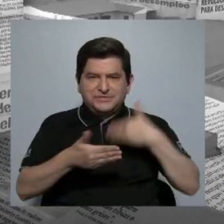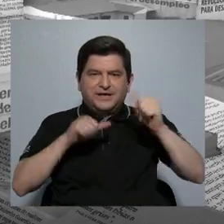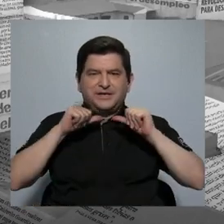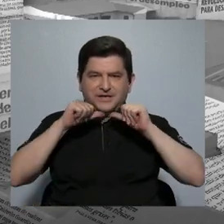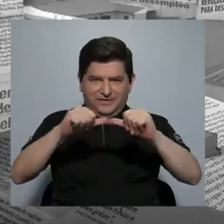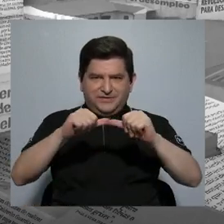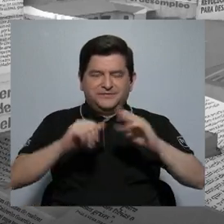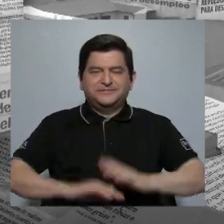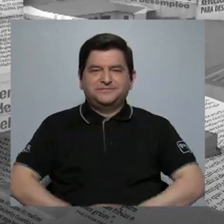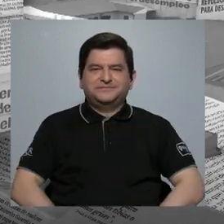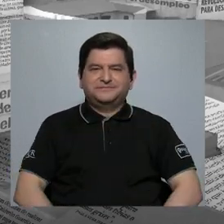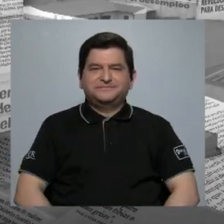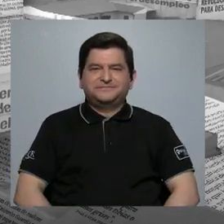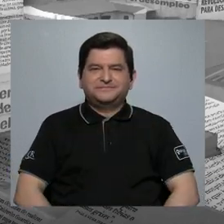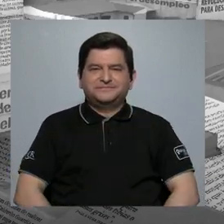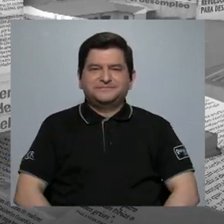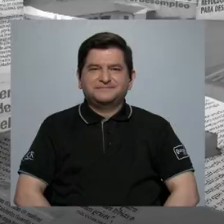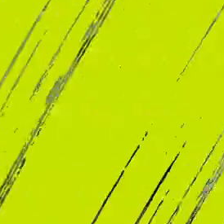enseguida estamos con ustedes.